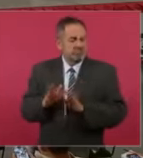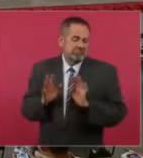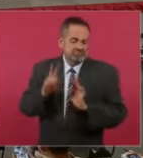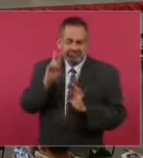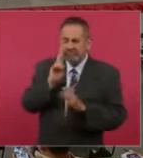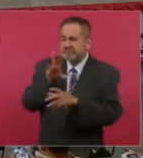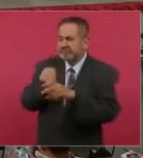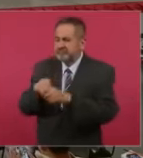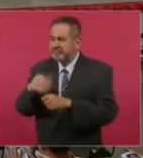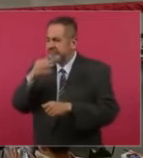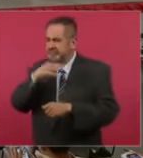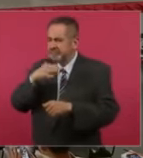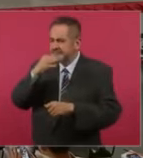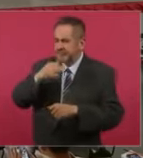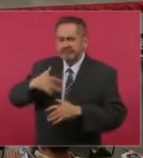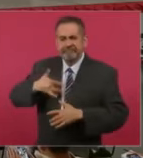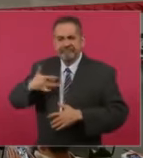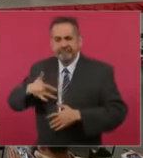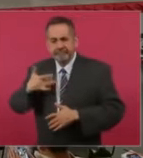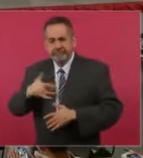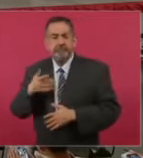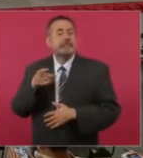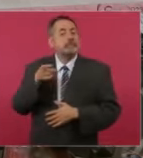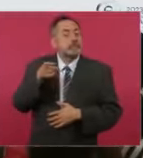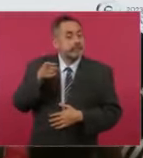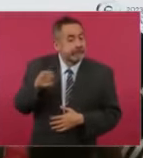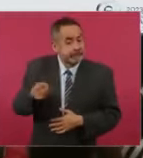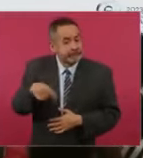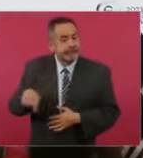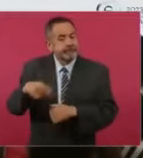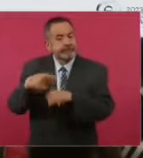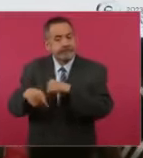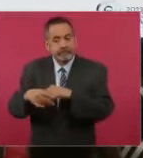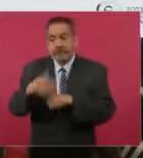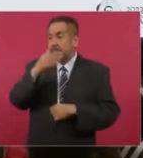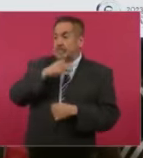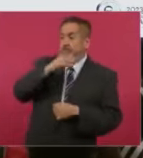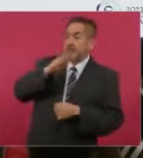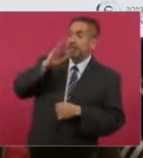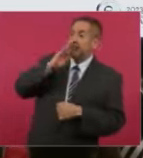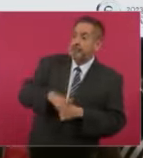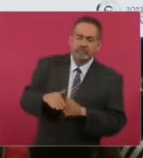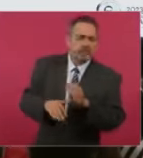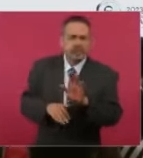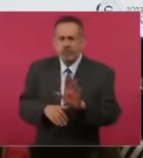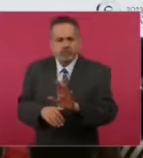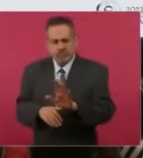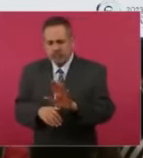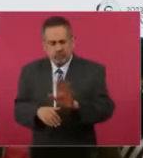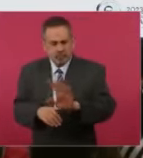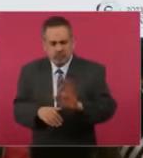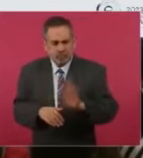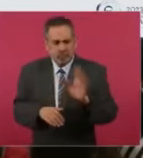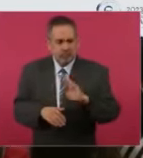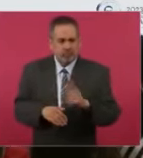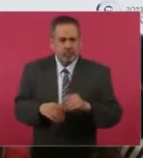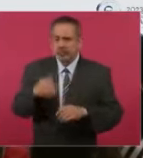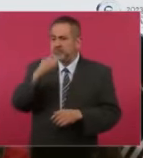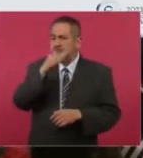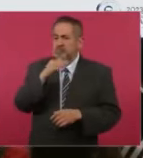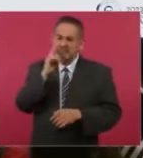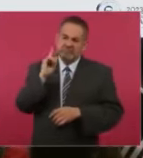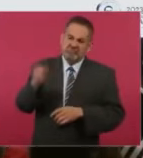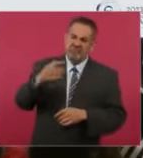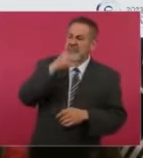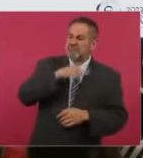como decíamos, son también espacios de riesgo, no por sí mismas, no es hacer un